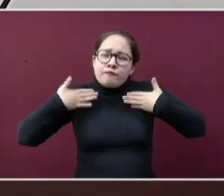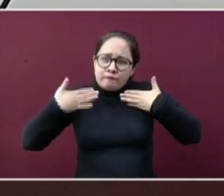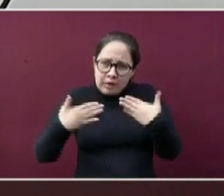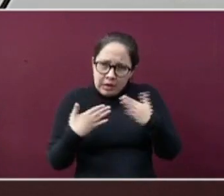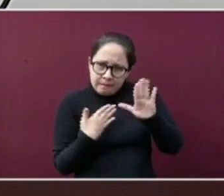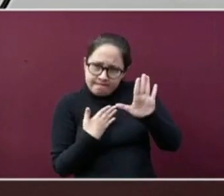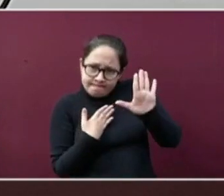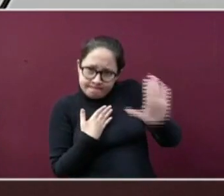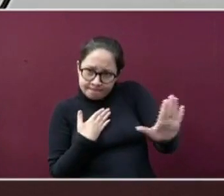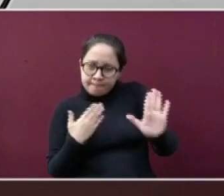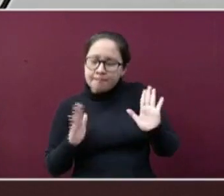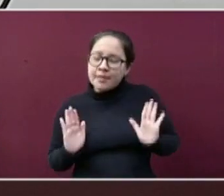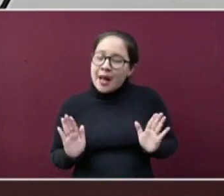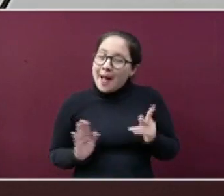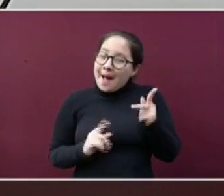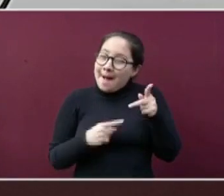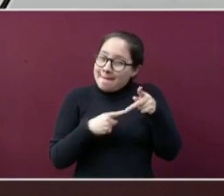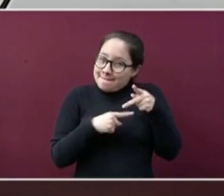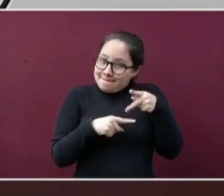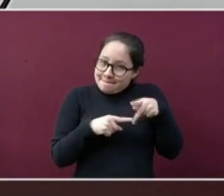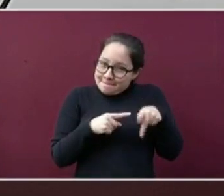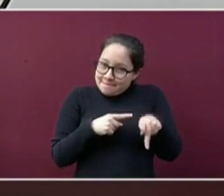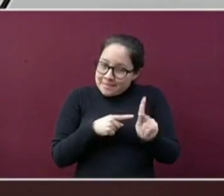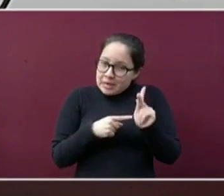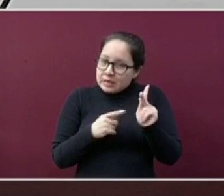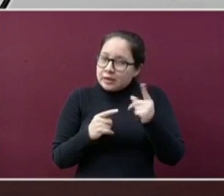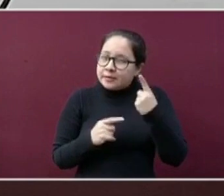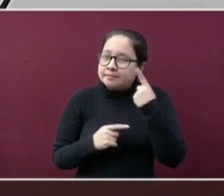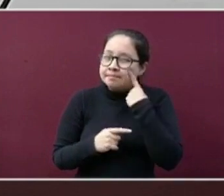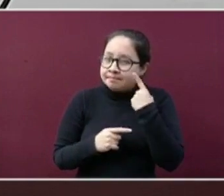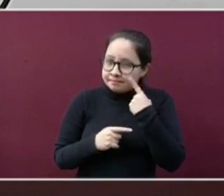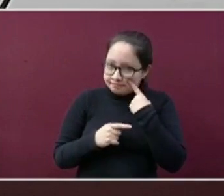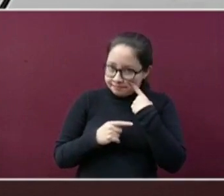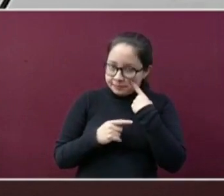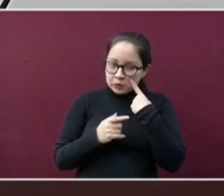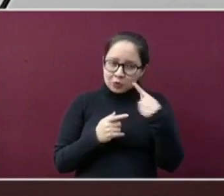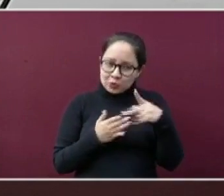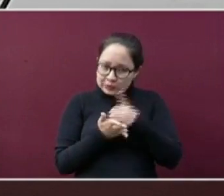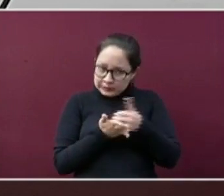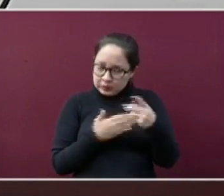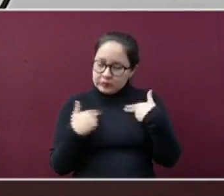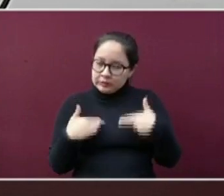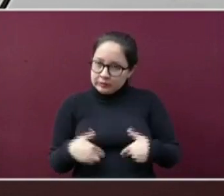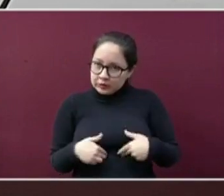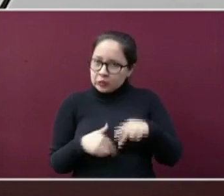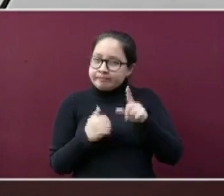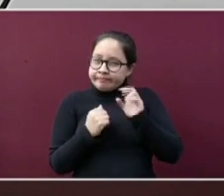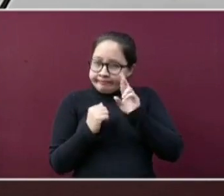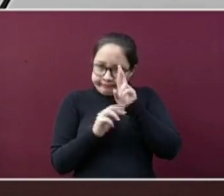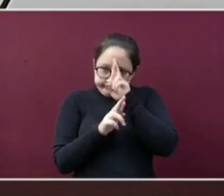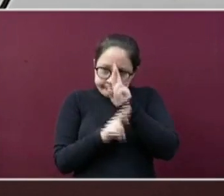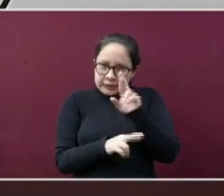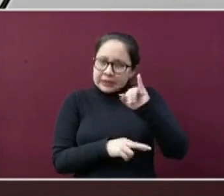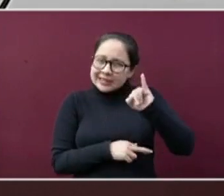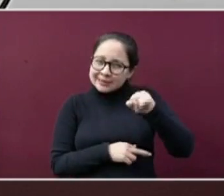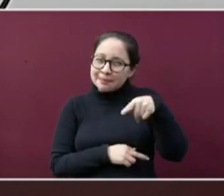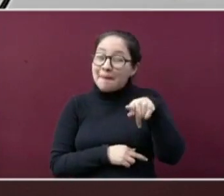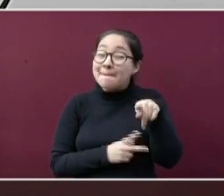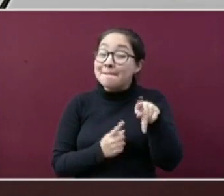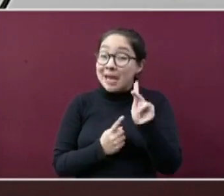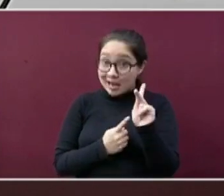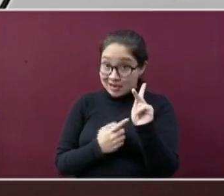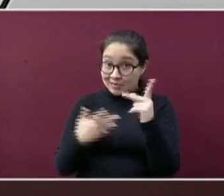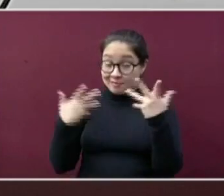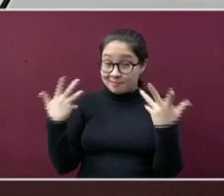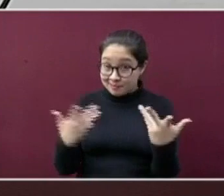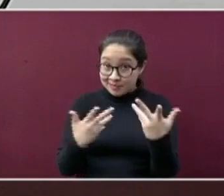ustedes el voto de confianza y el respeto a sus derechos humanos. Sin embargo,